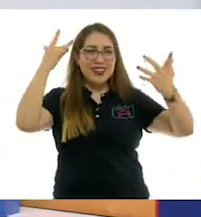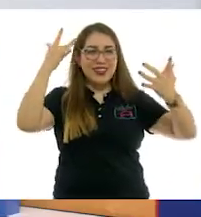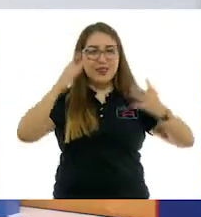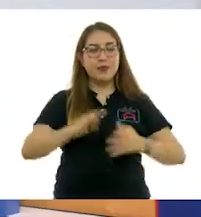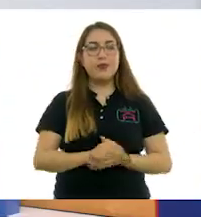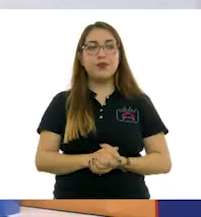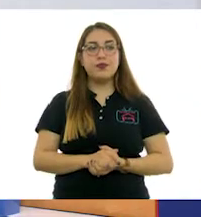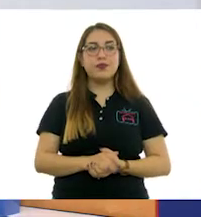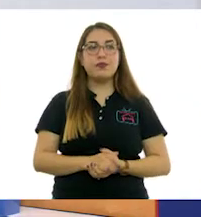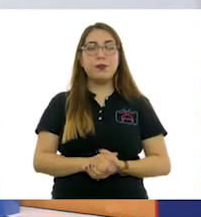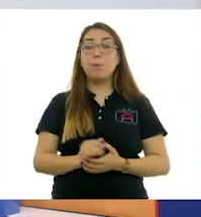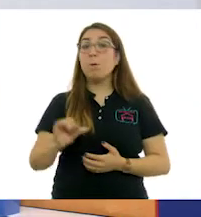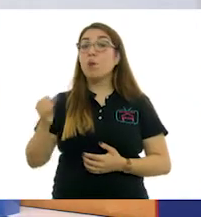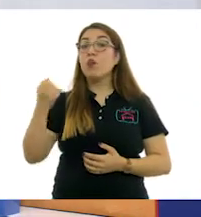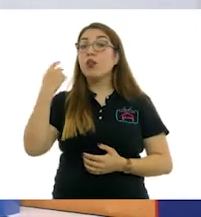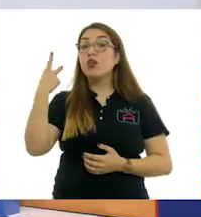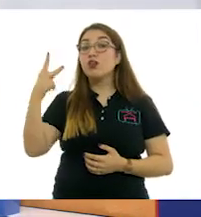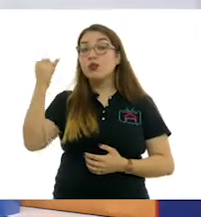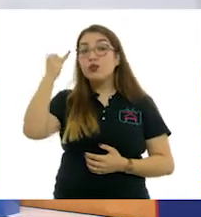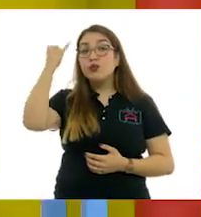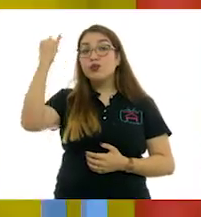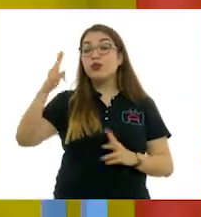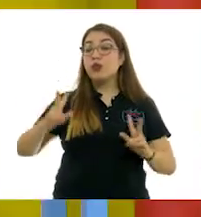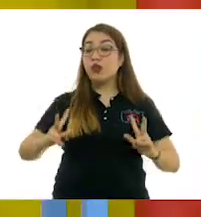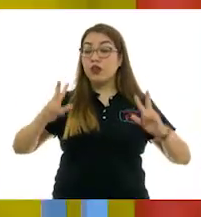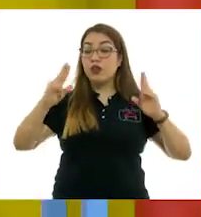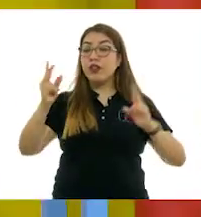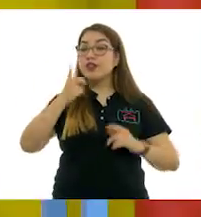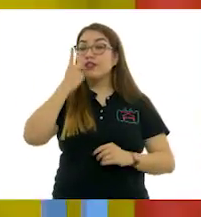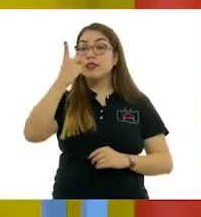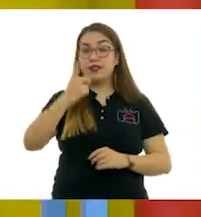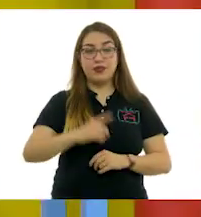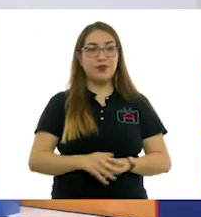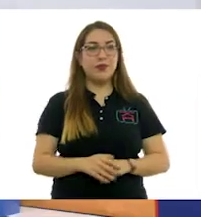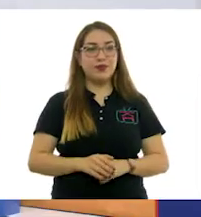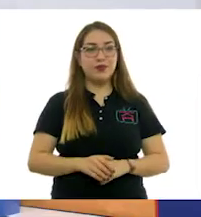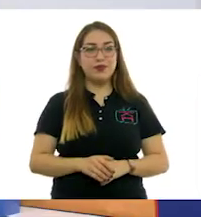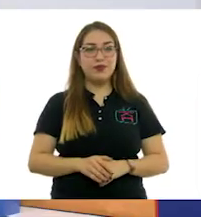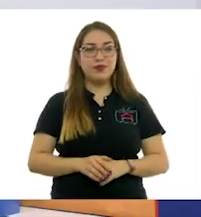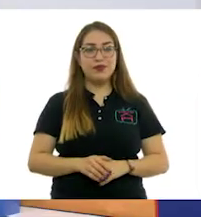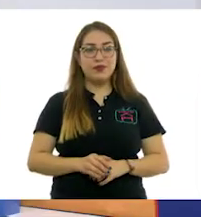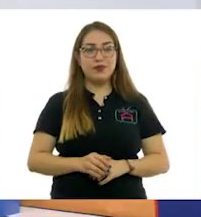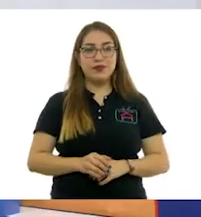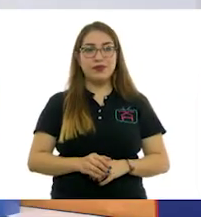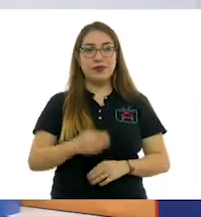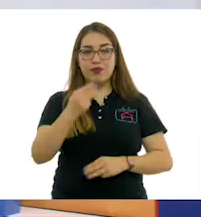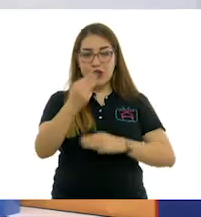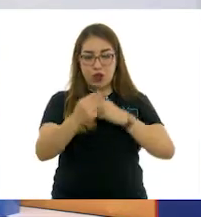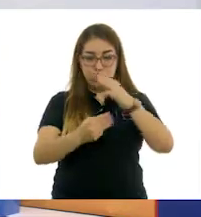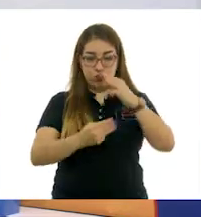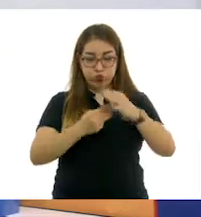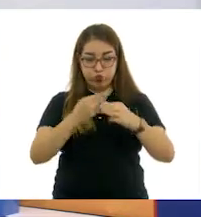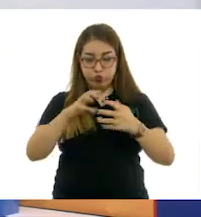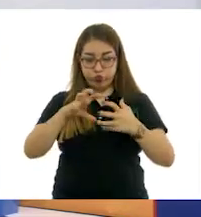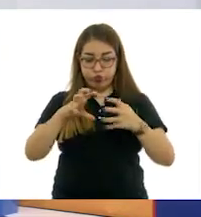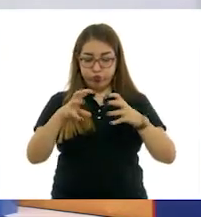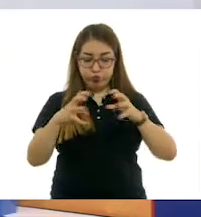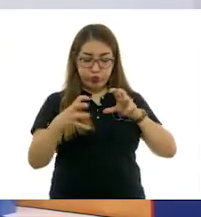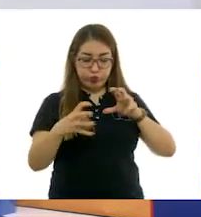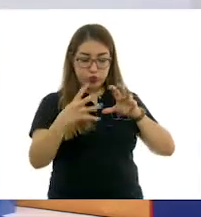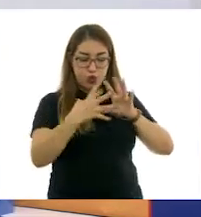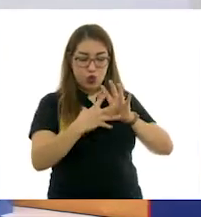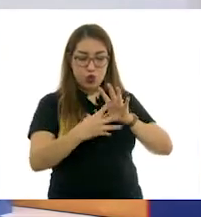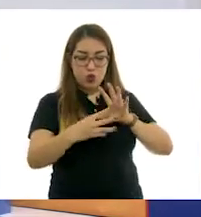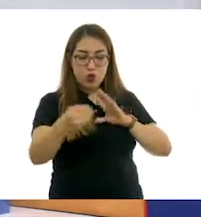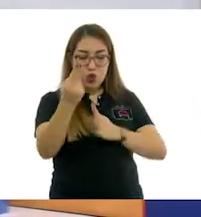otra frase de Leonora Carrington. Pongan atención en esta, dice... El mundo que pinto, no sé